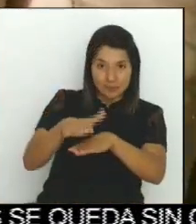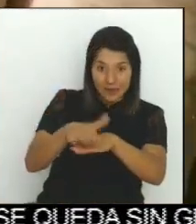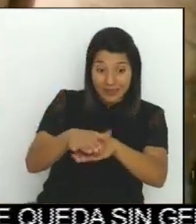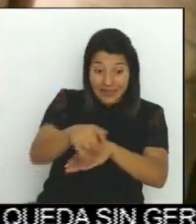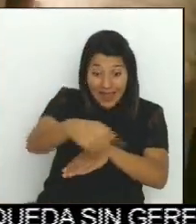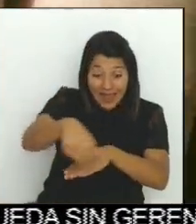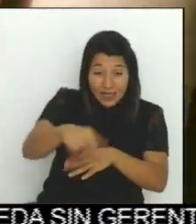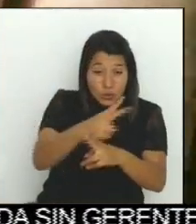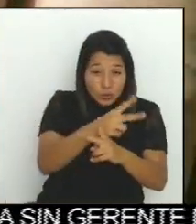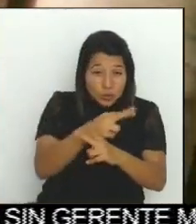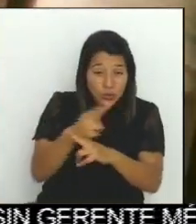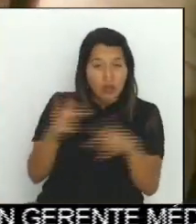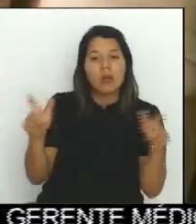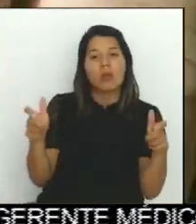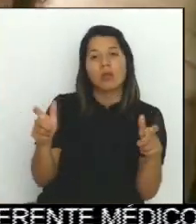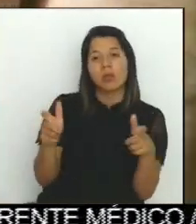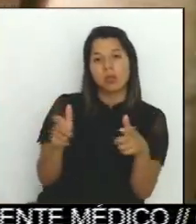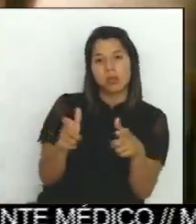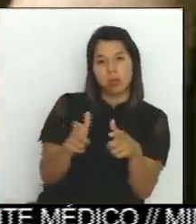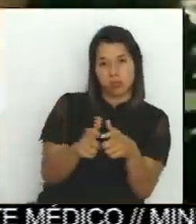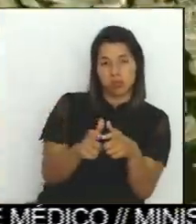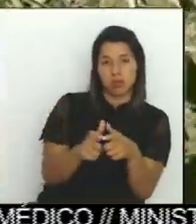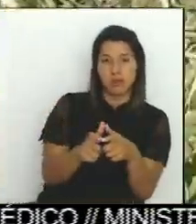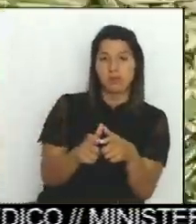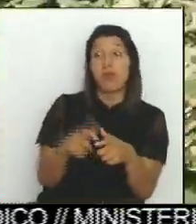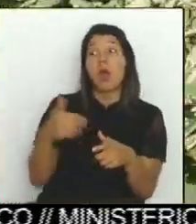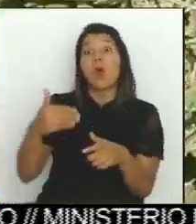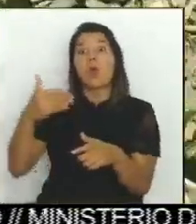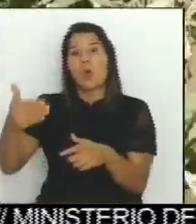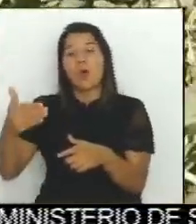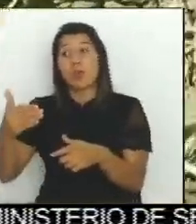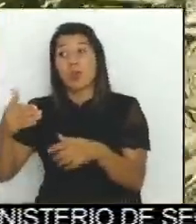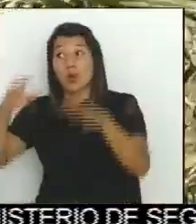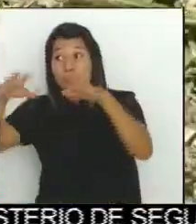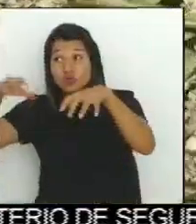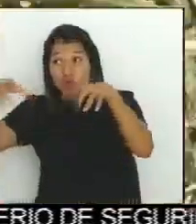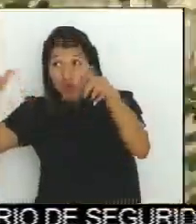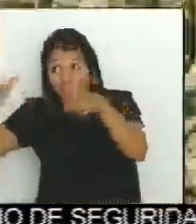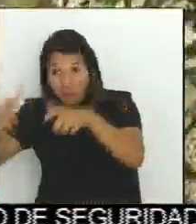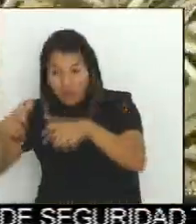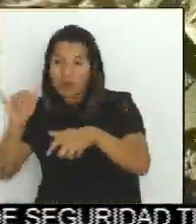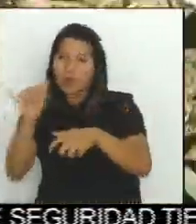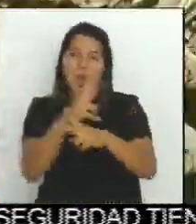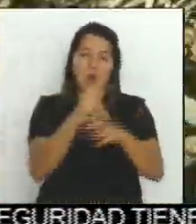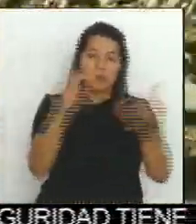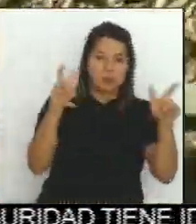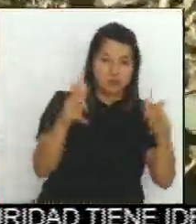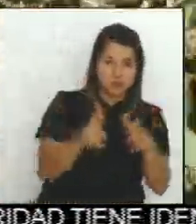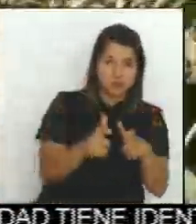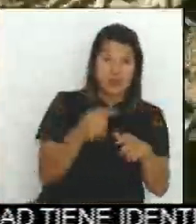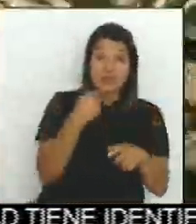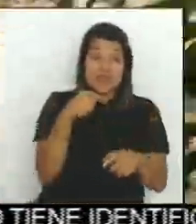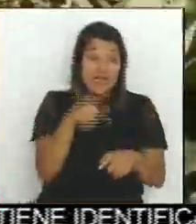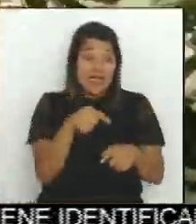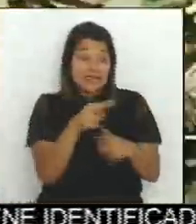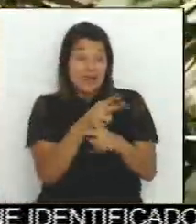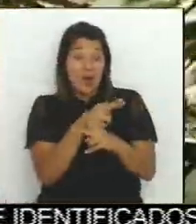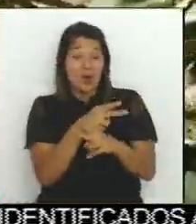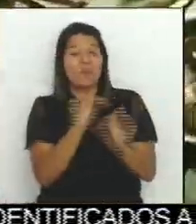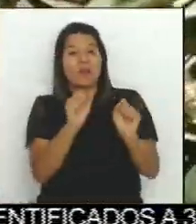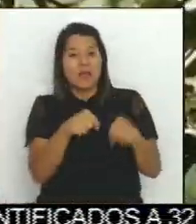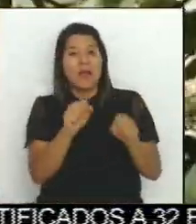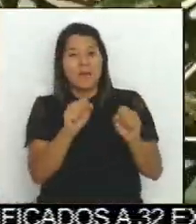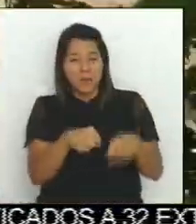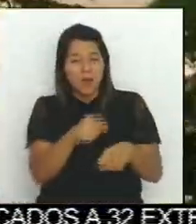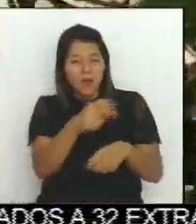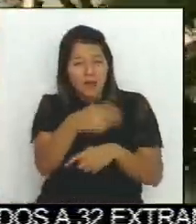conforme disminuyan las lluvias. Según expertos del MAC, esta hormiga es capaz de transportar otros organismos como